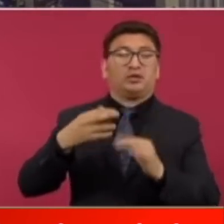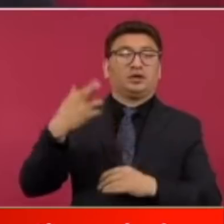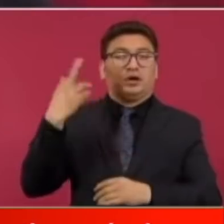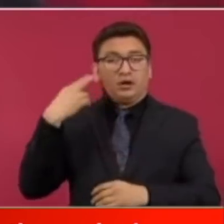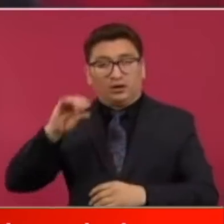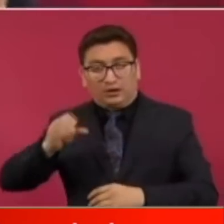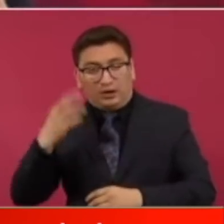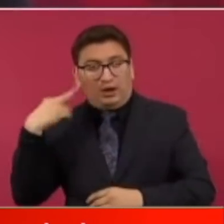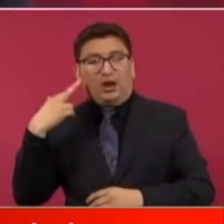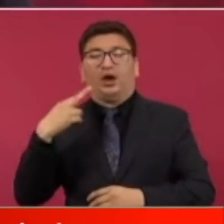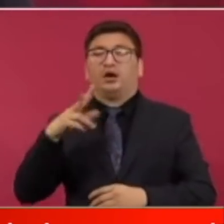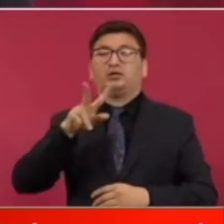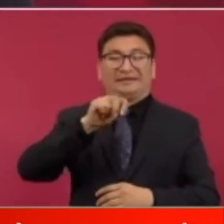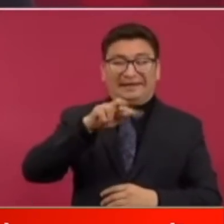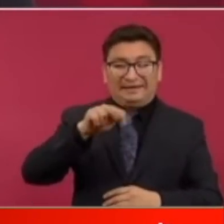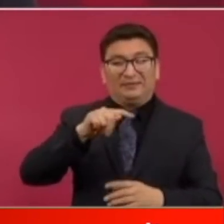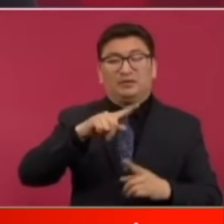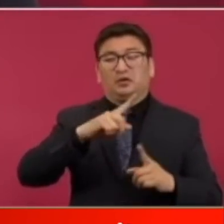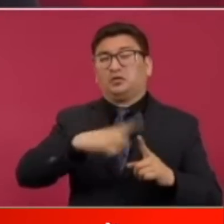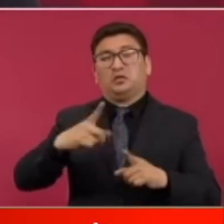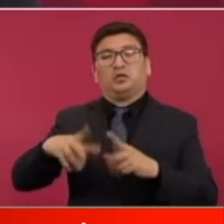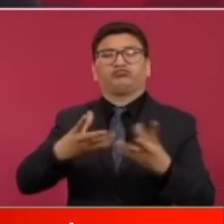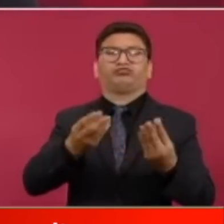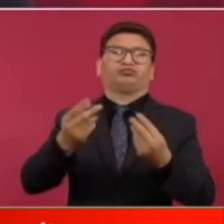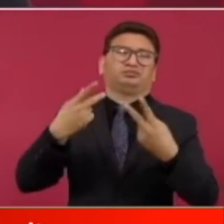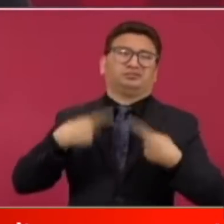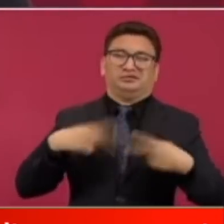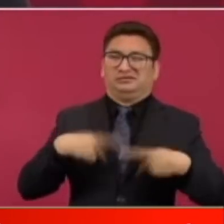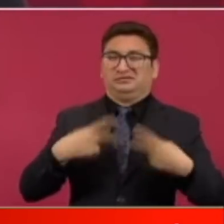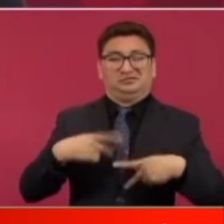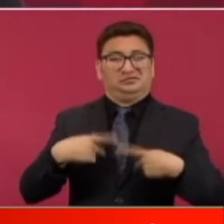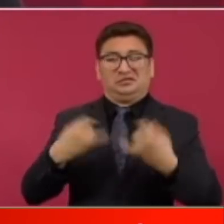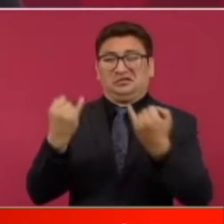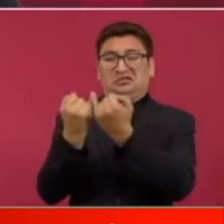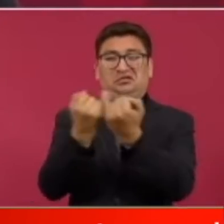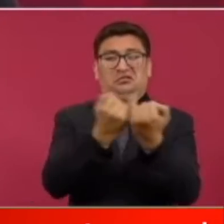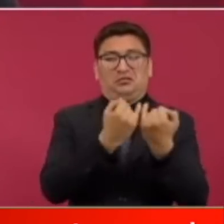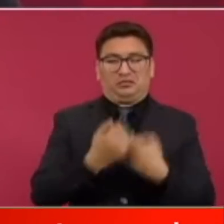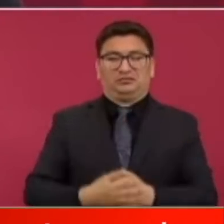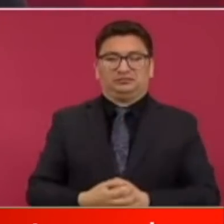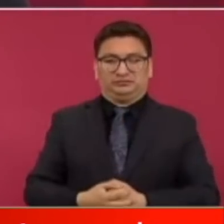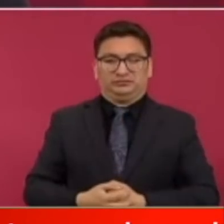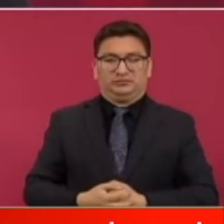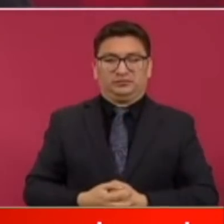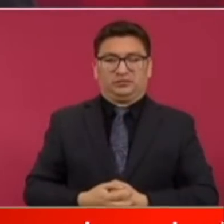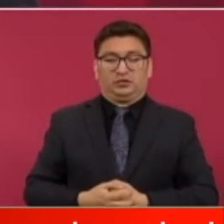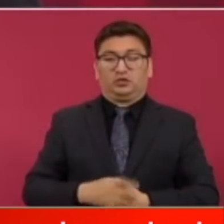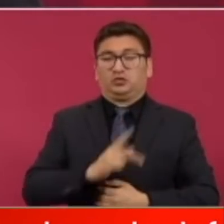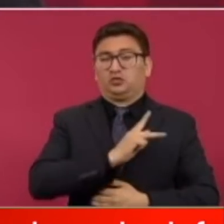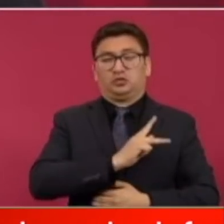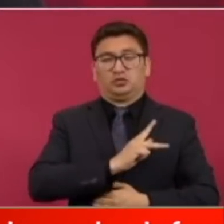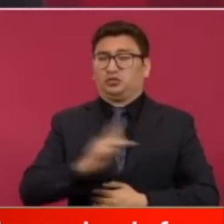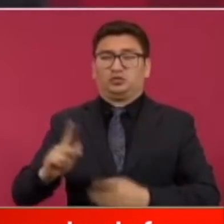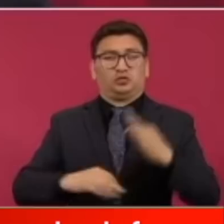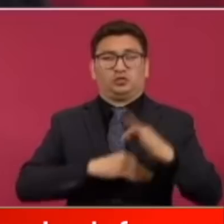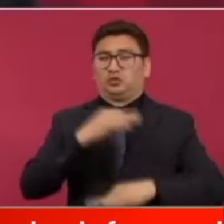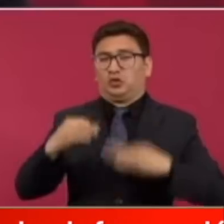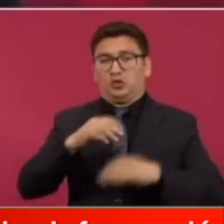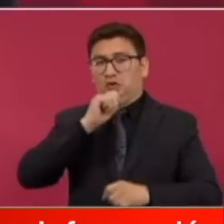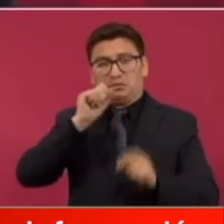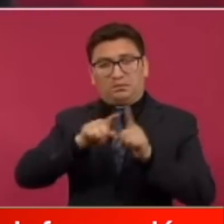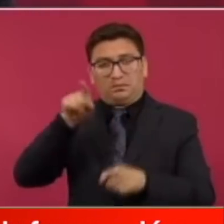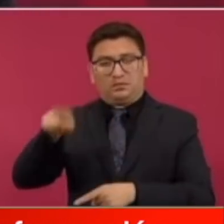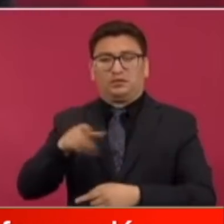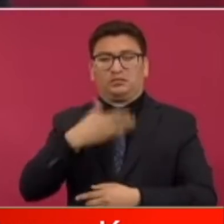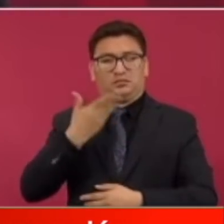televisión está lleno México no hay de otros todos tienen esta